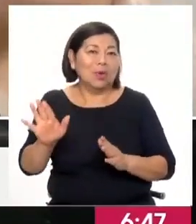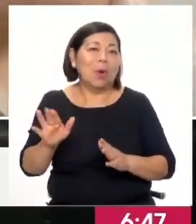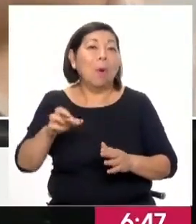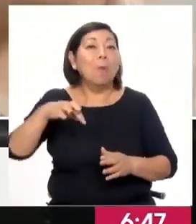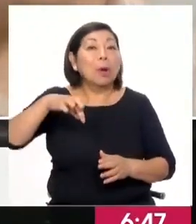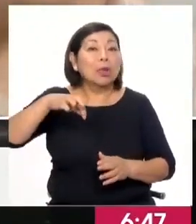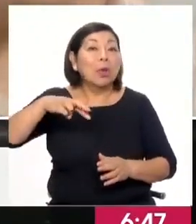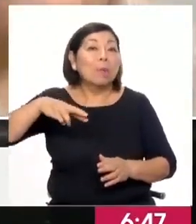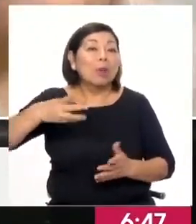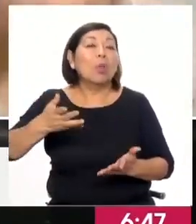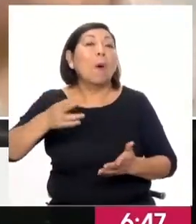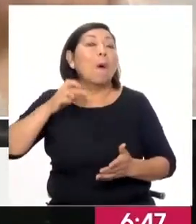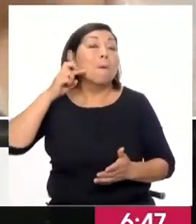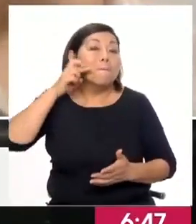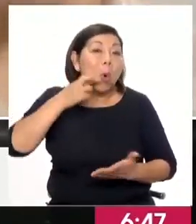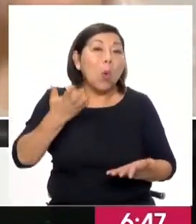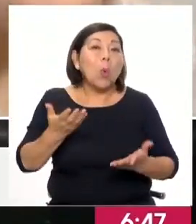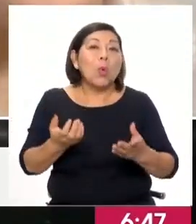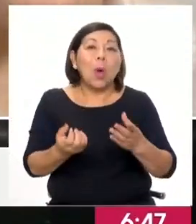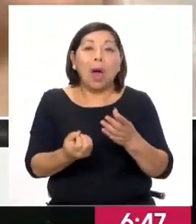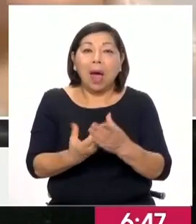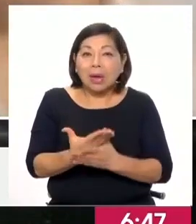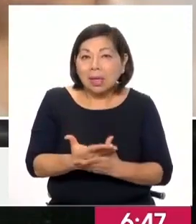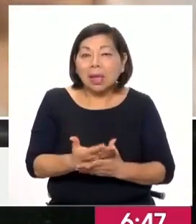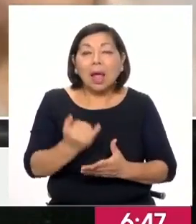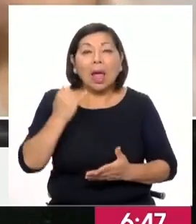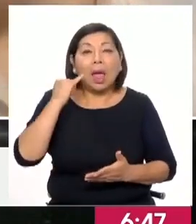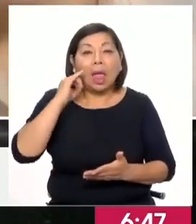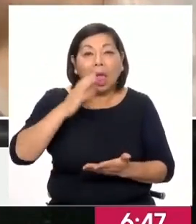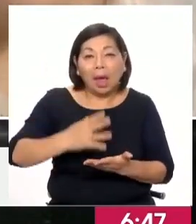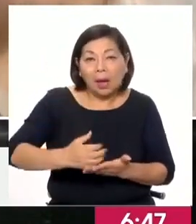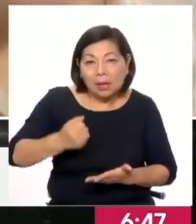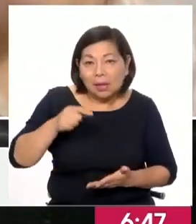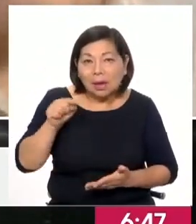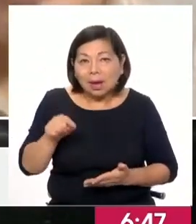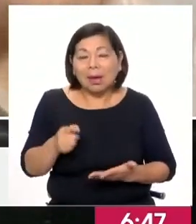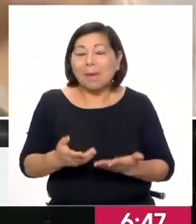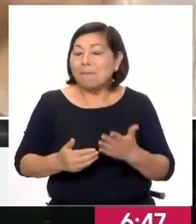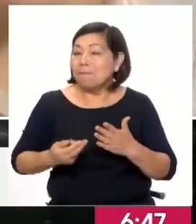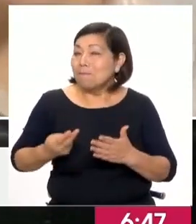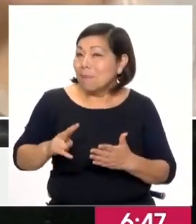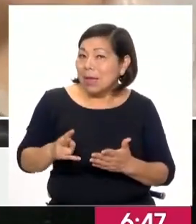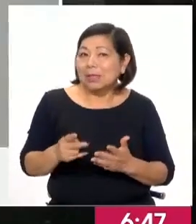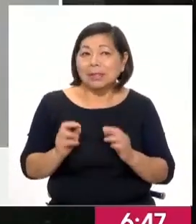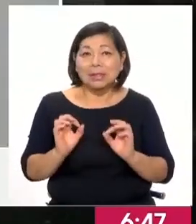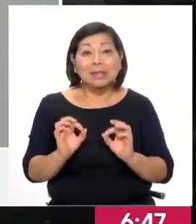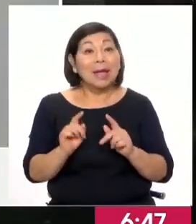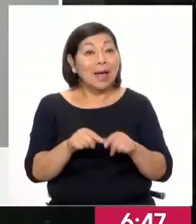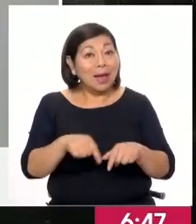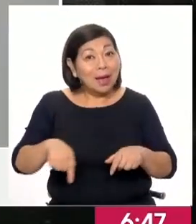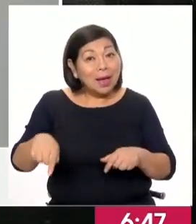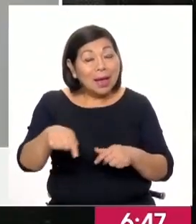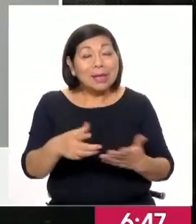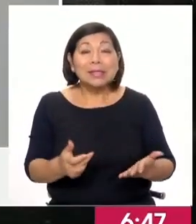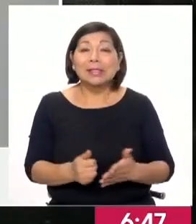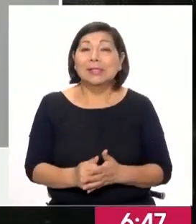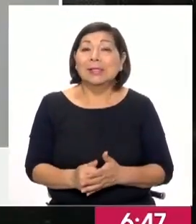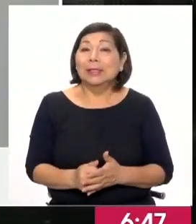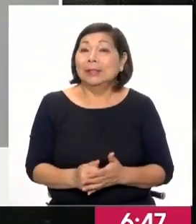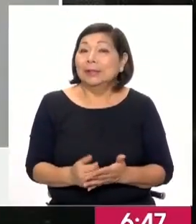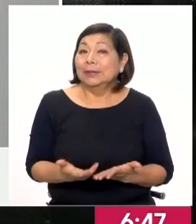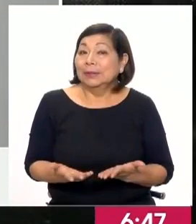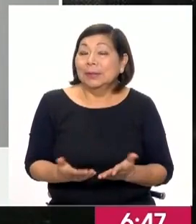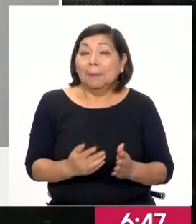Puno, casos de Arequipa, casos de Ica, ¿no? Entonces, claramente vemos que hay ese factor, ¿no? Que es,